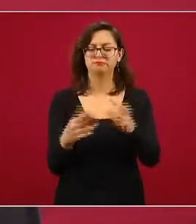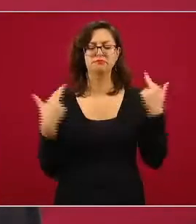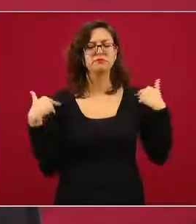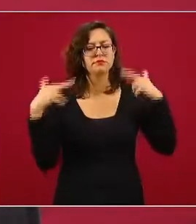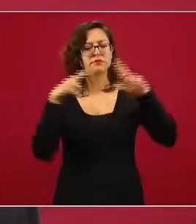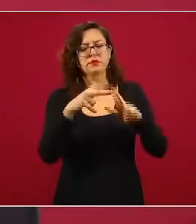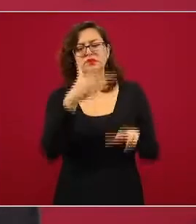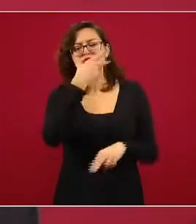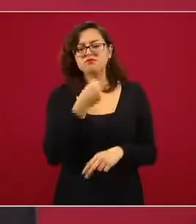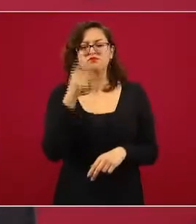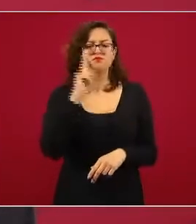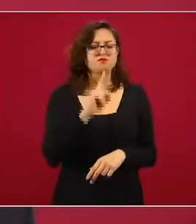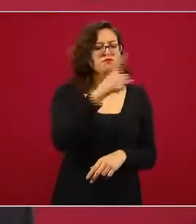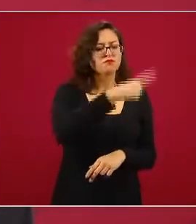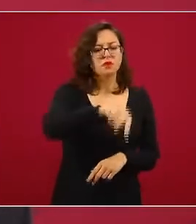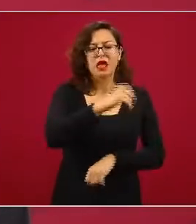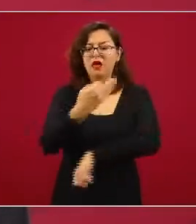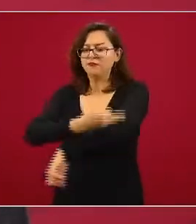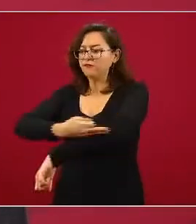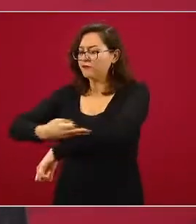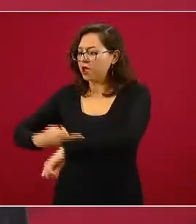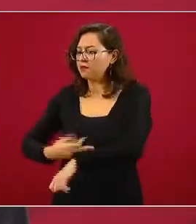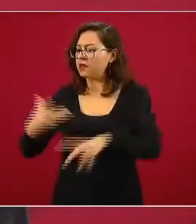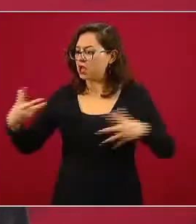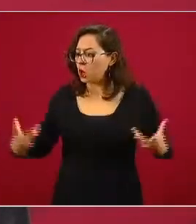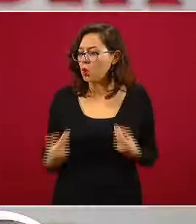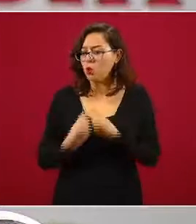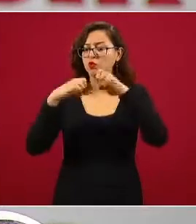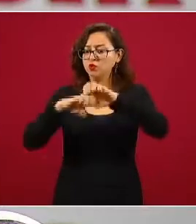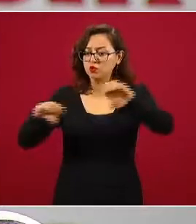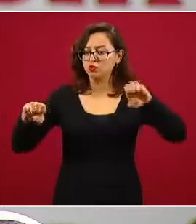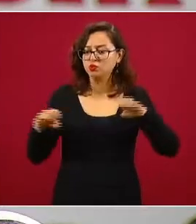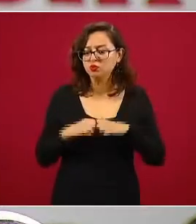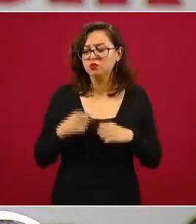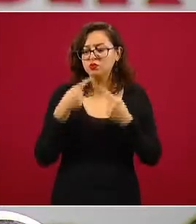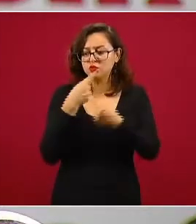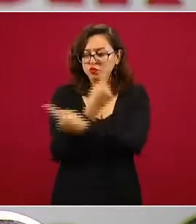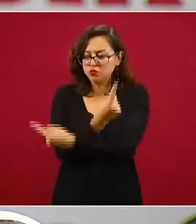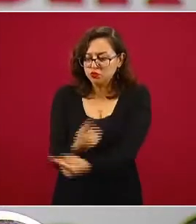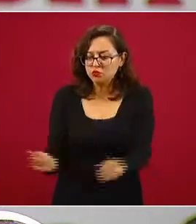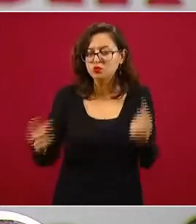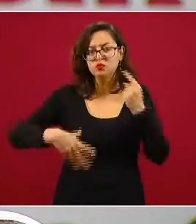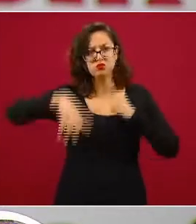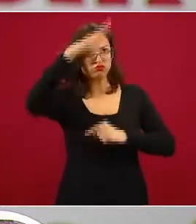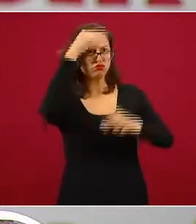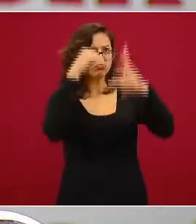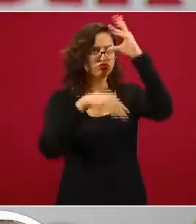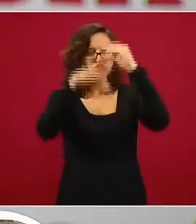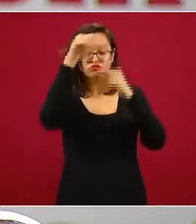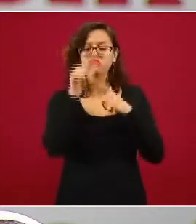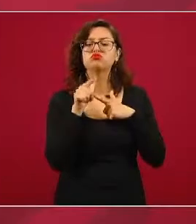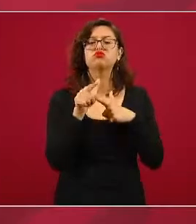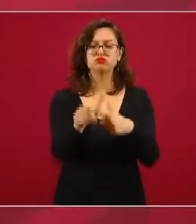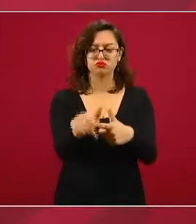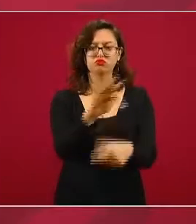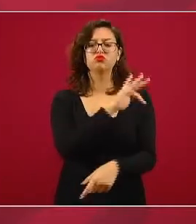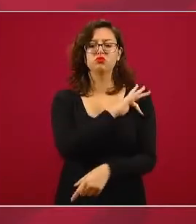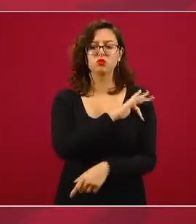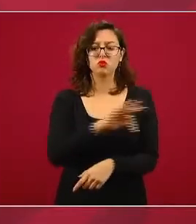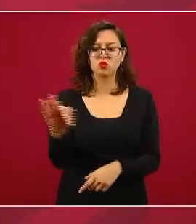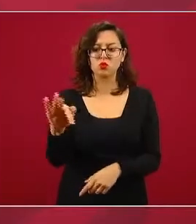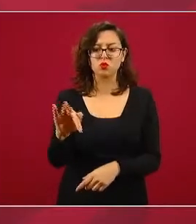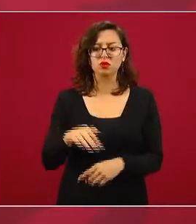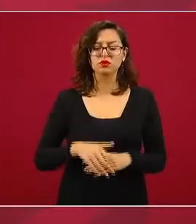maestros y en equipo con las familias, avanzar en los aprendizajes de nuestros alumnos. Esto no